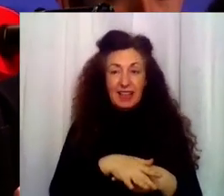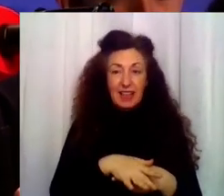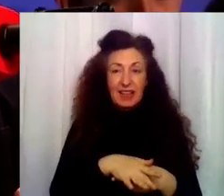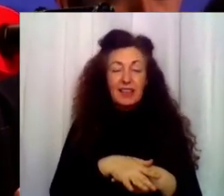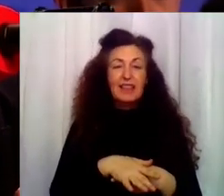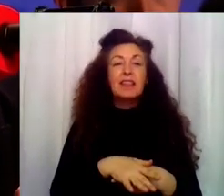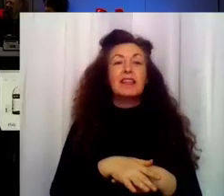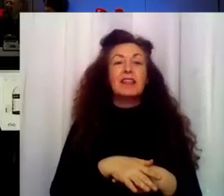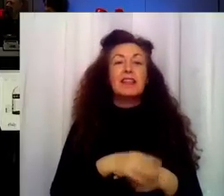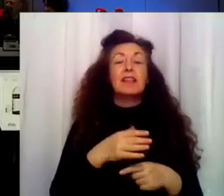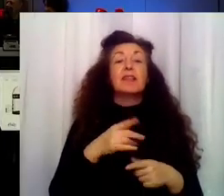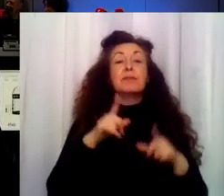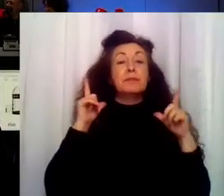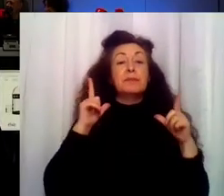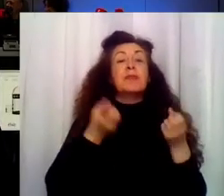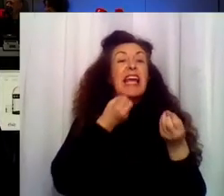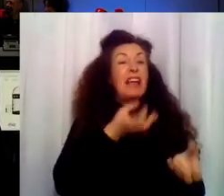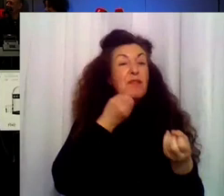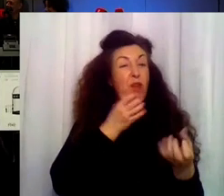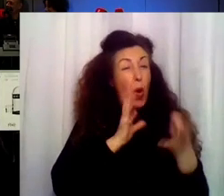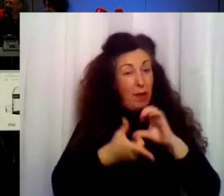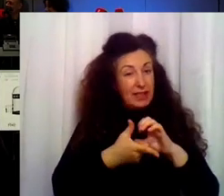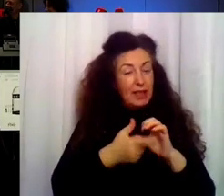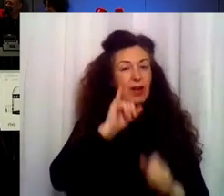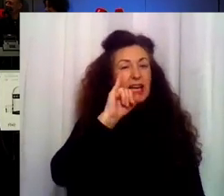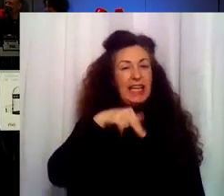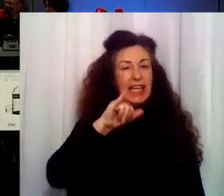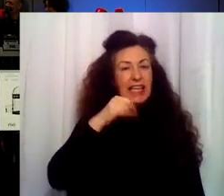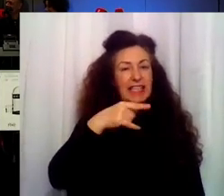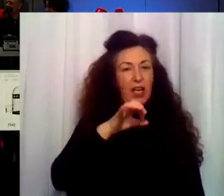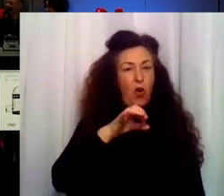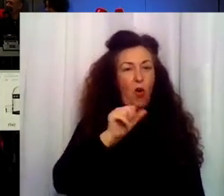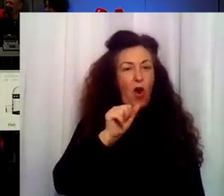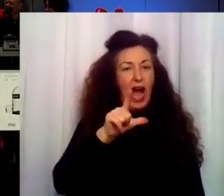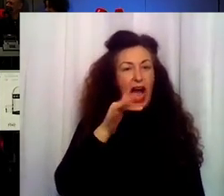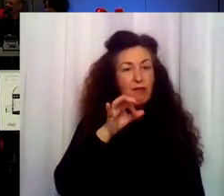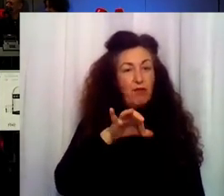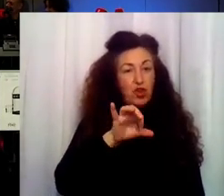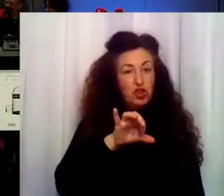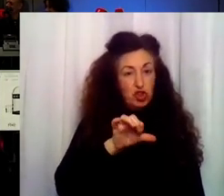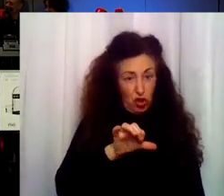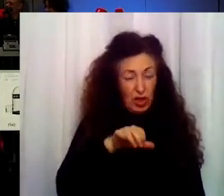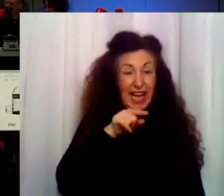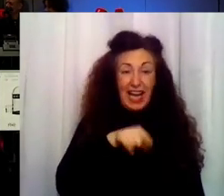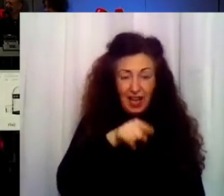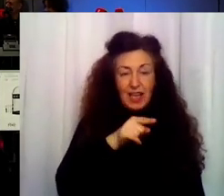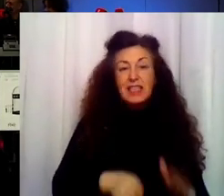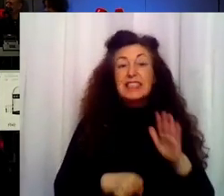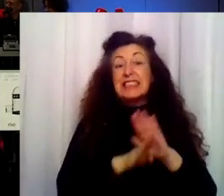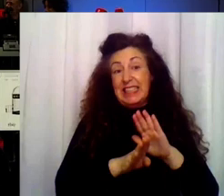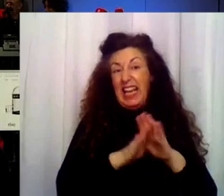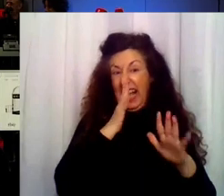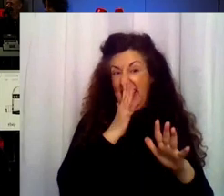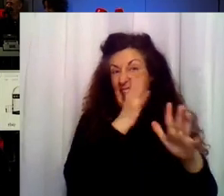este elenco. Capitaneando la parte informativa de esta historia, Íñigo Alfonso, que al menos en la ficción continuará dentro de diez